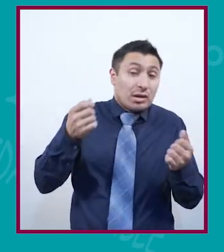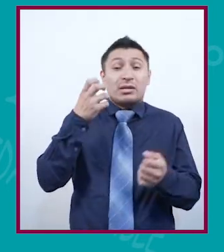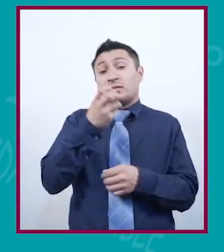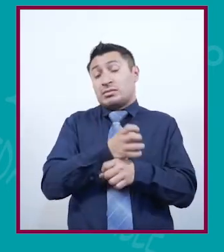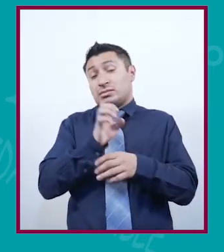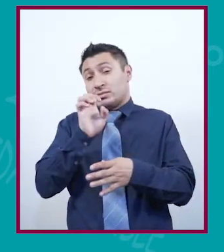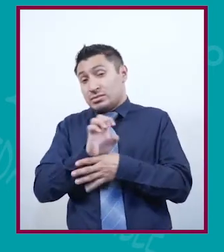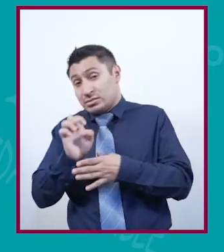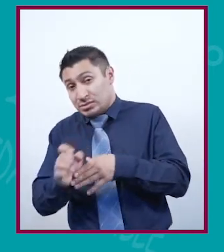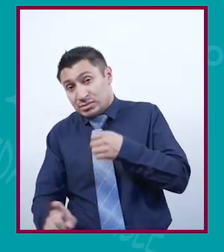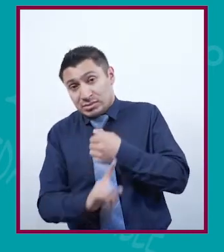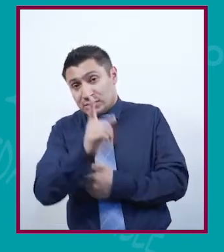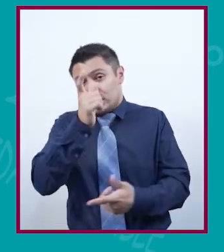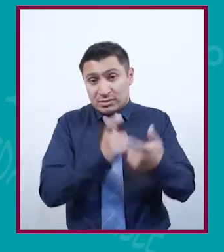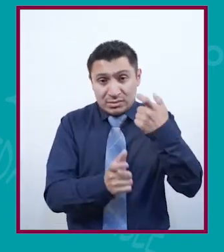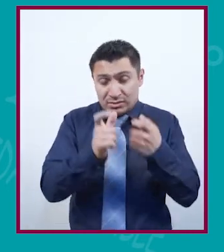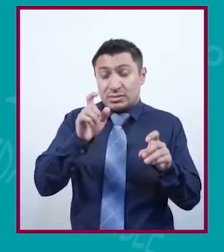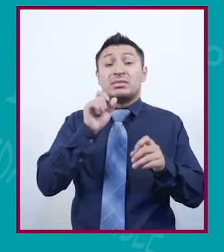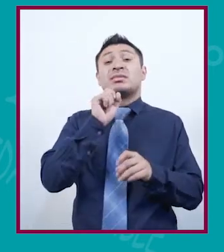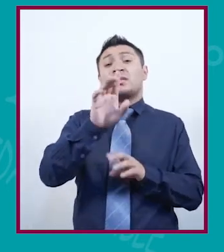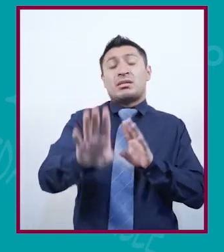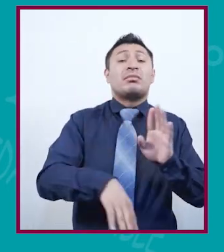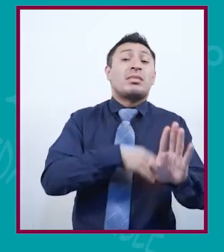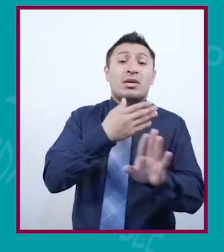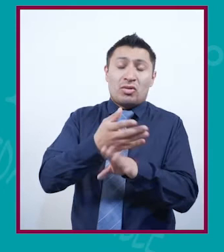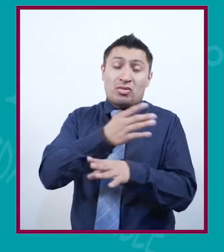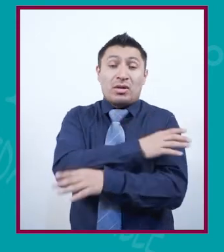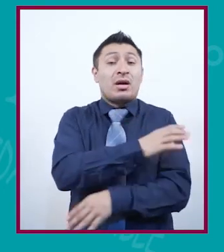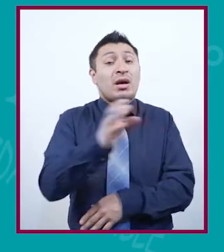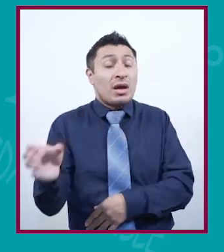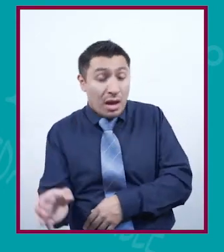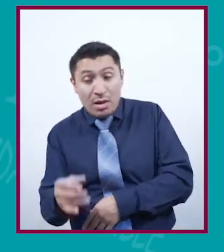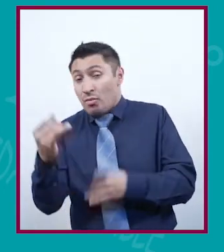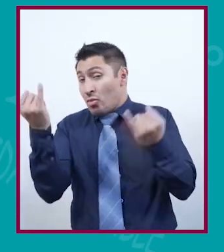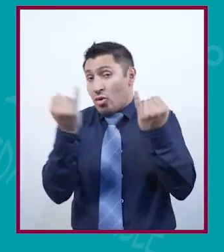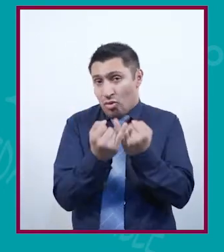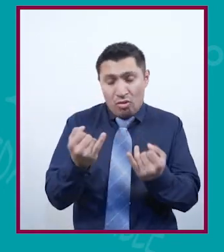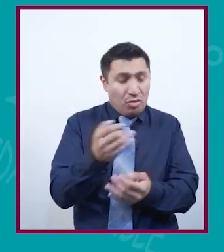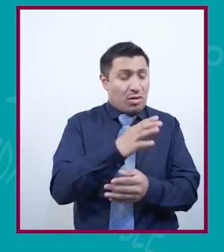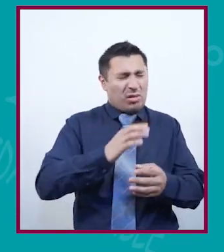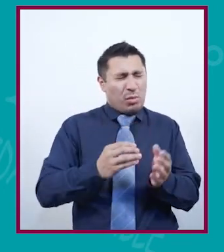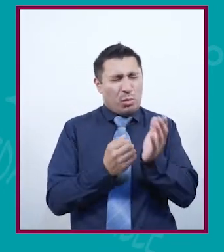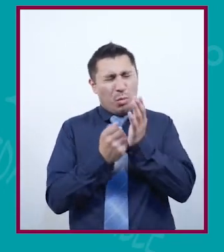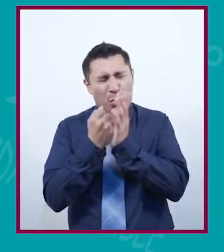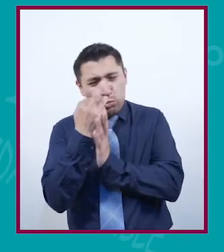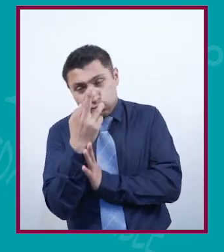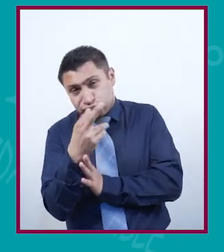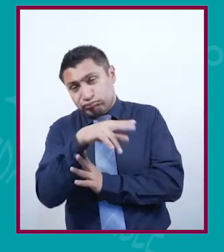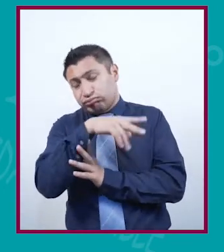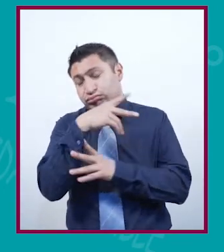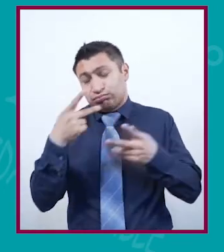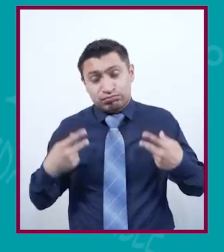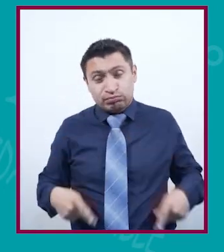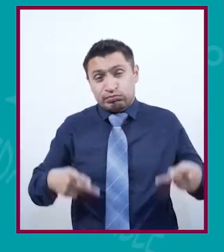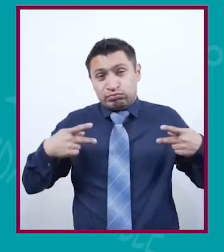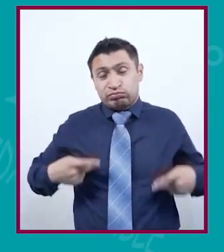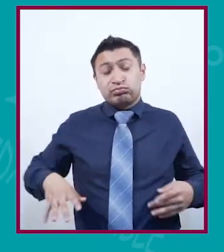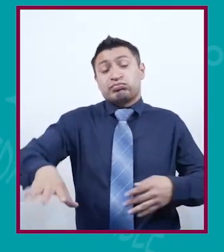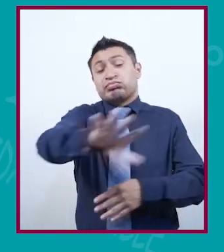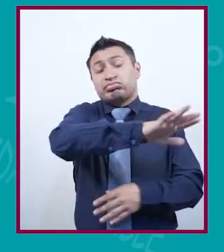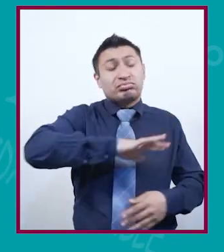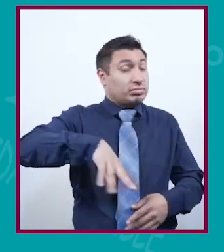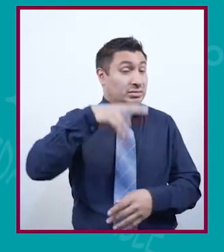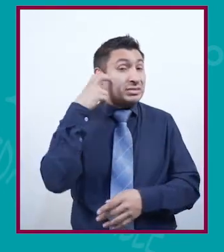Obviamente la crisis económica no únicamente afectó a los sectores del campo, sino a la mayoría de la población en general.